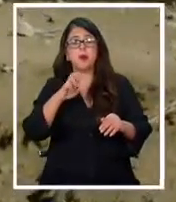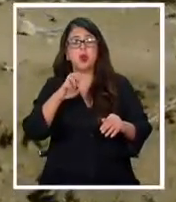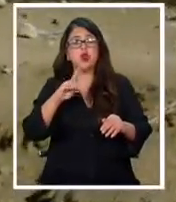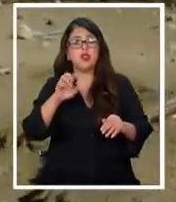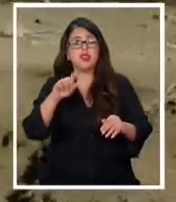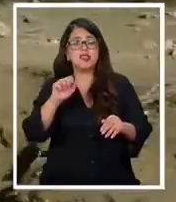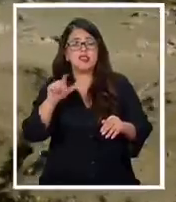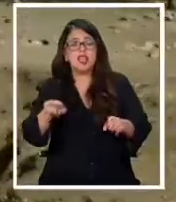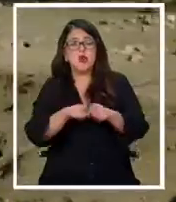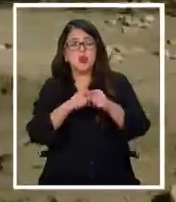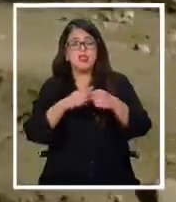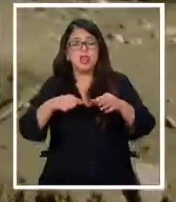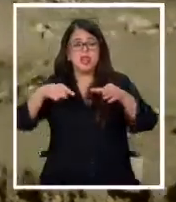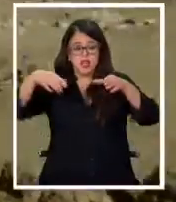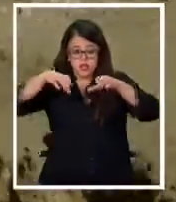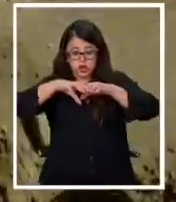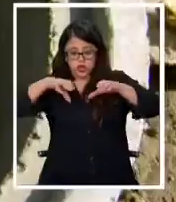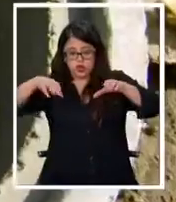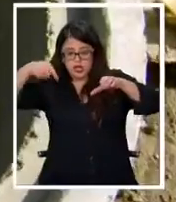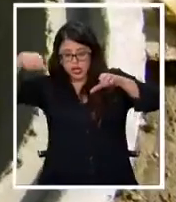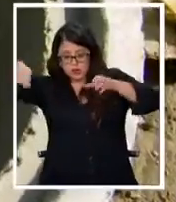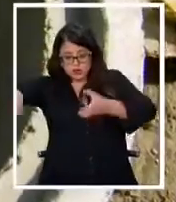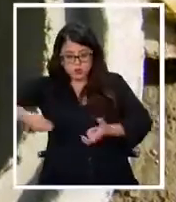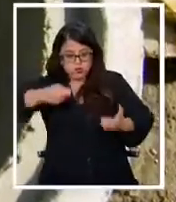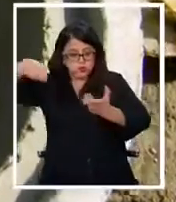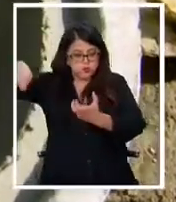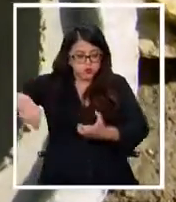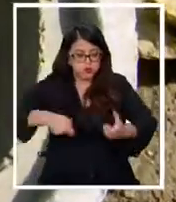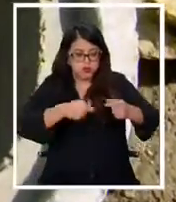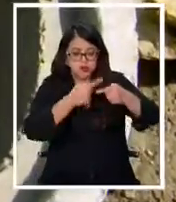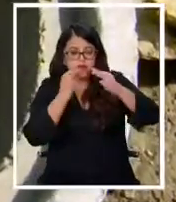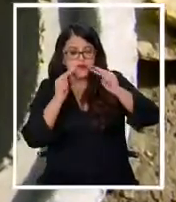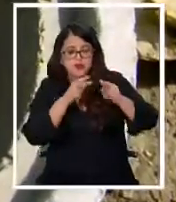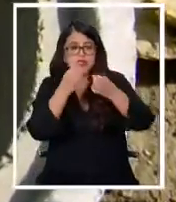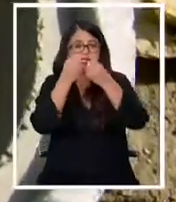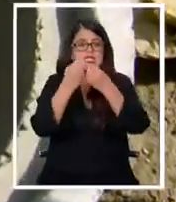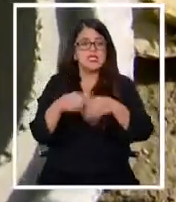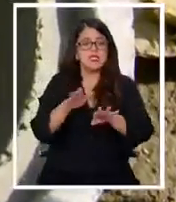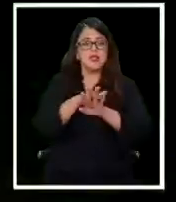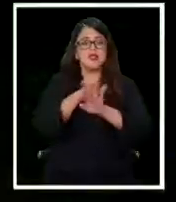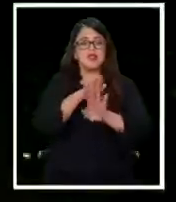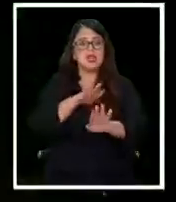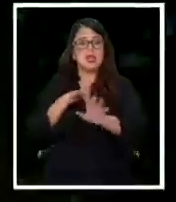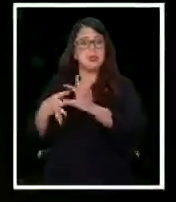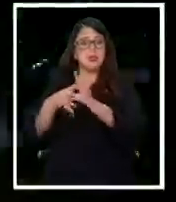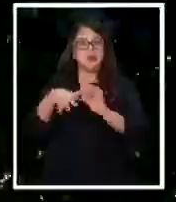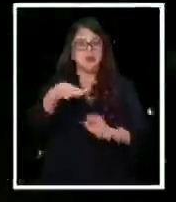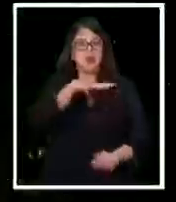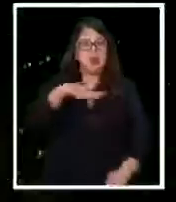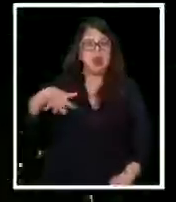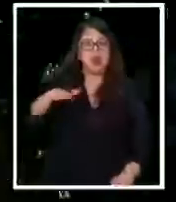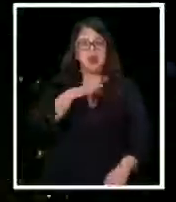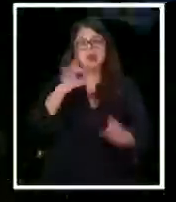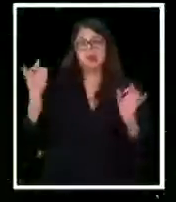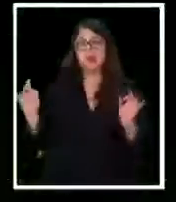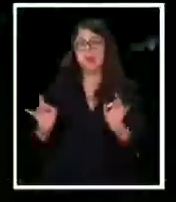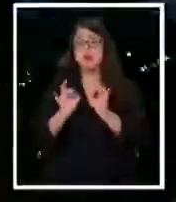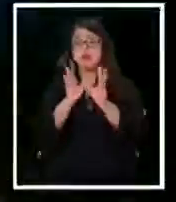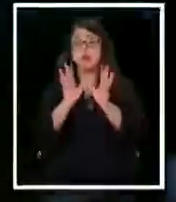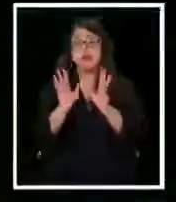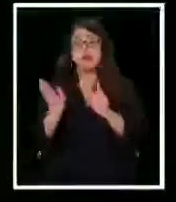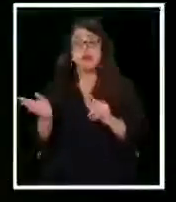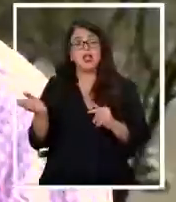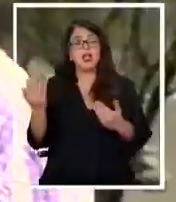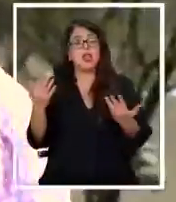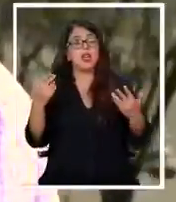través de tuberías subterráneas para evitar pérdidas por factores ambientales. Si se viniera al aire libre,